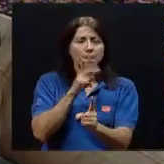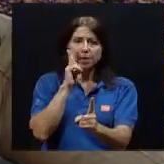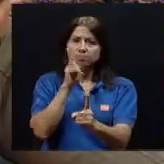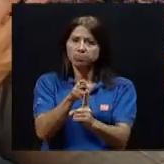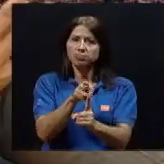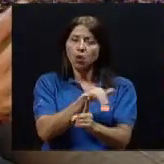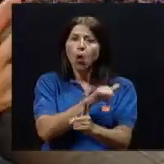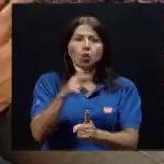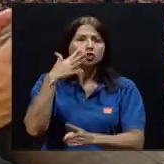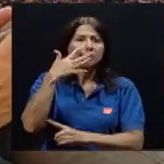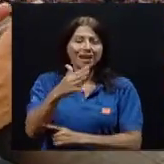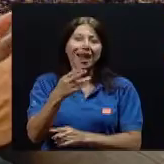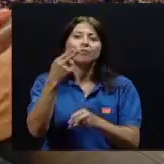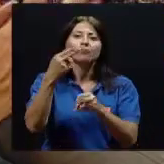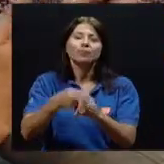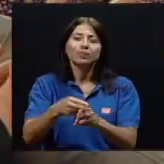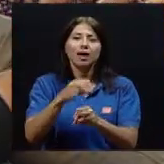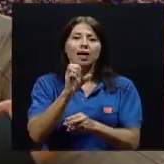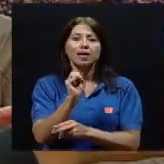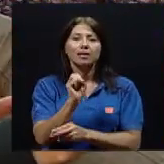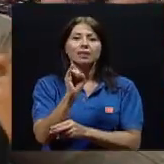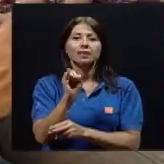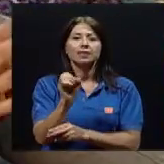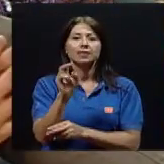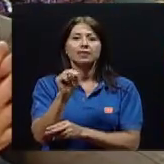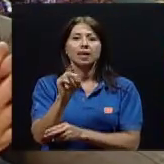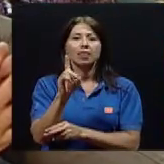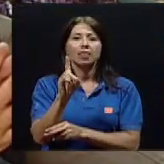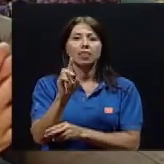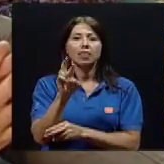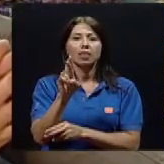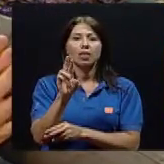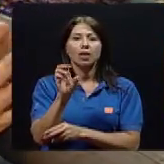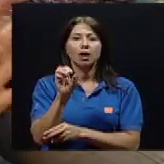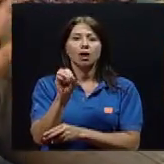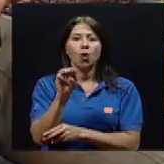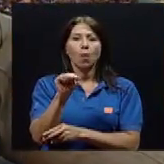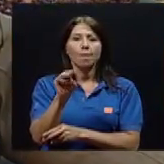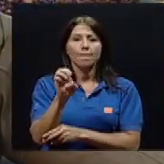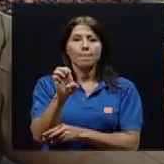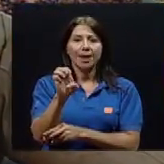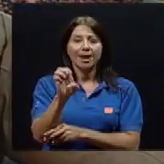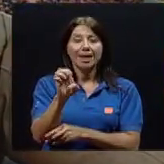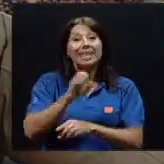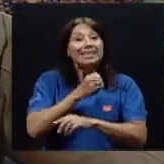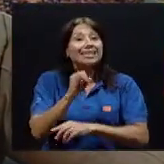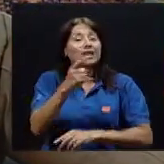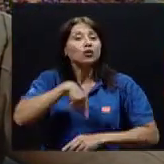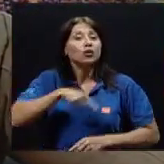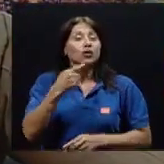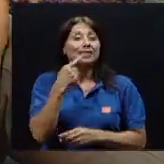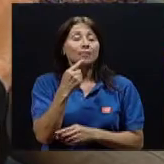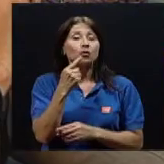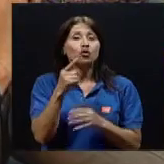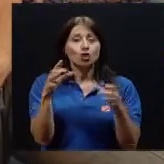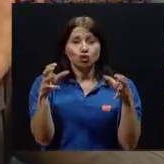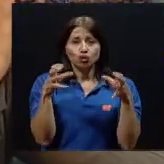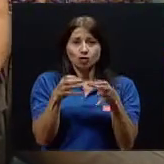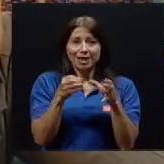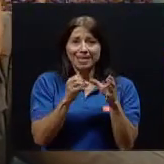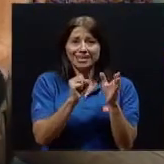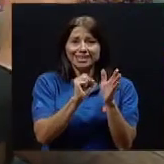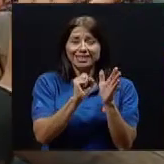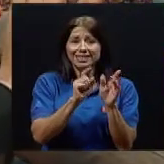Eso es cuando se habla de síndrome. Cuando hablamos de síndrome cardiorrenal, básicamente es cuando el paciente va a tener una serie de